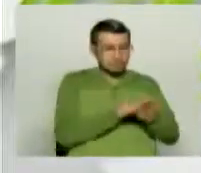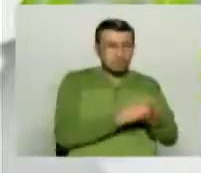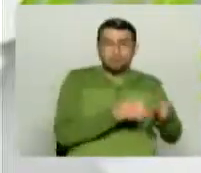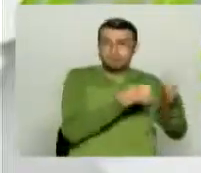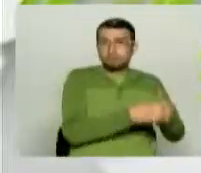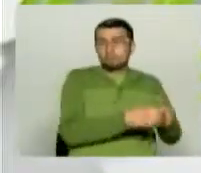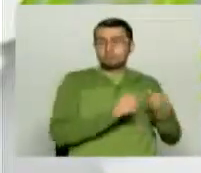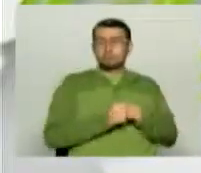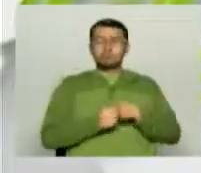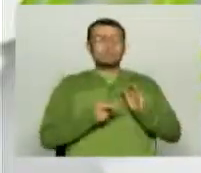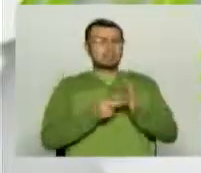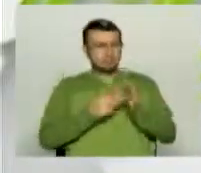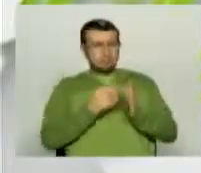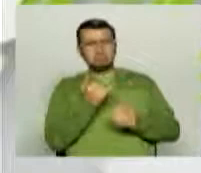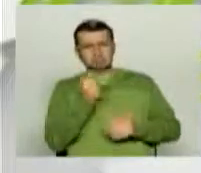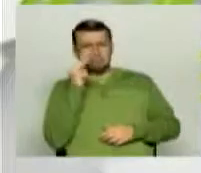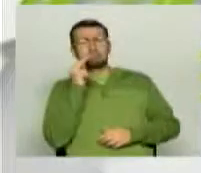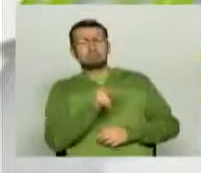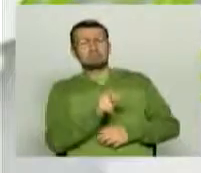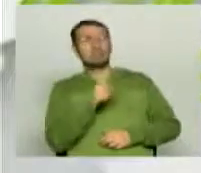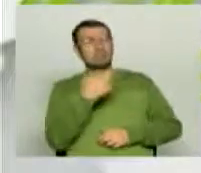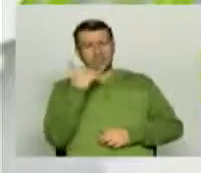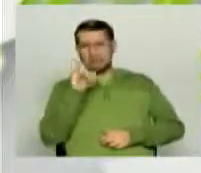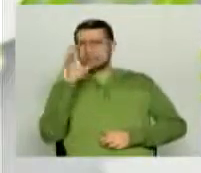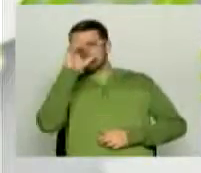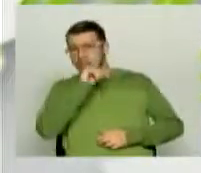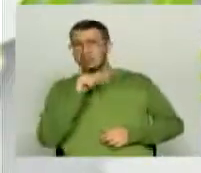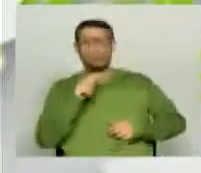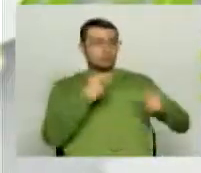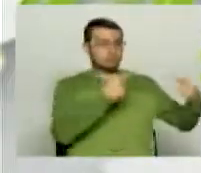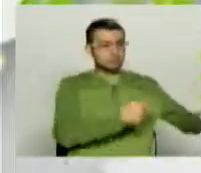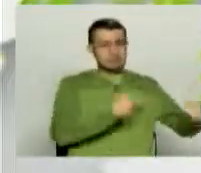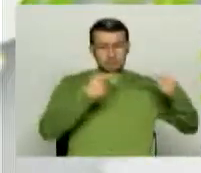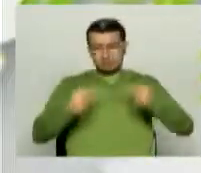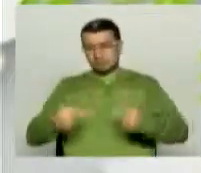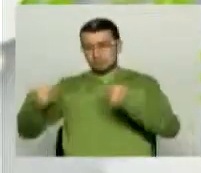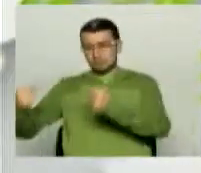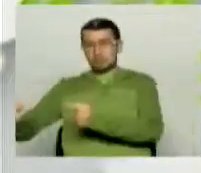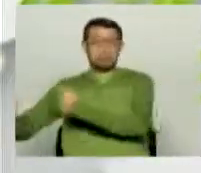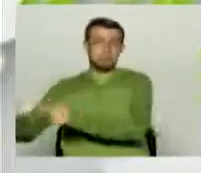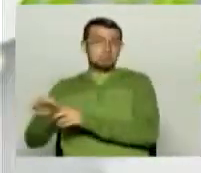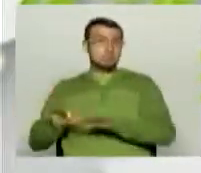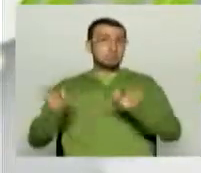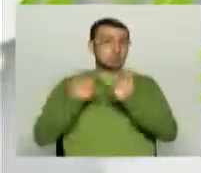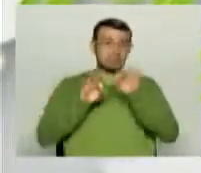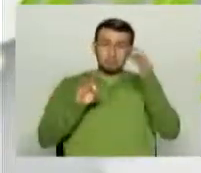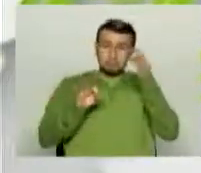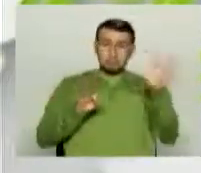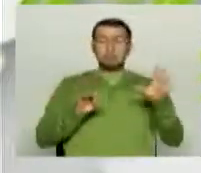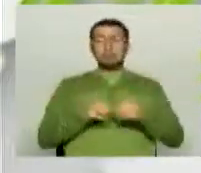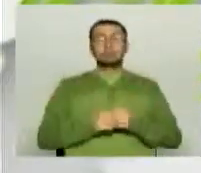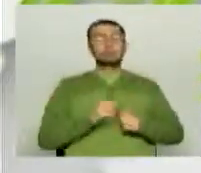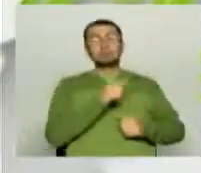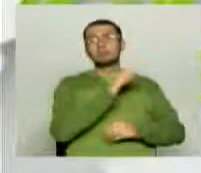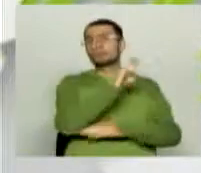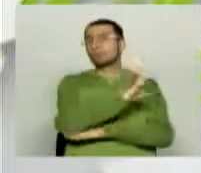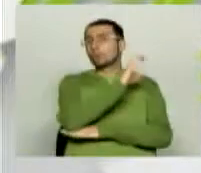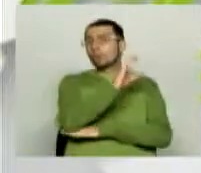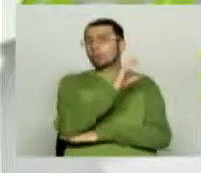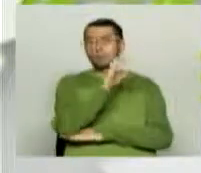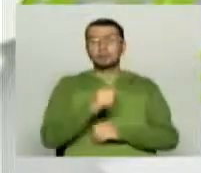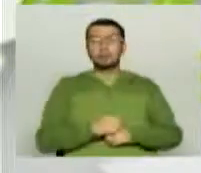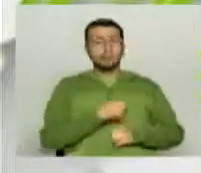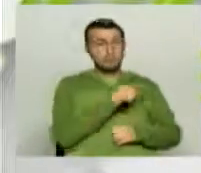De manera que ya vamos a ver, se pueden dar cruces muy muy importantes, Colombia va a ser en caso de que